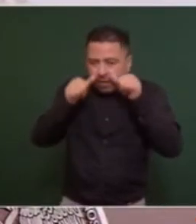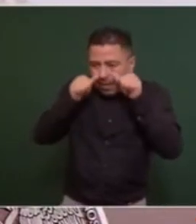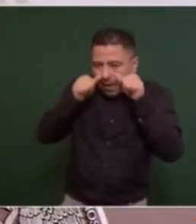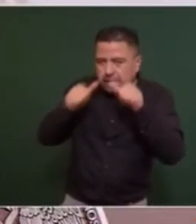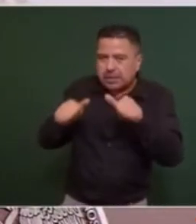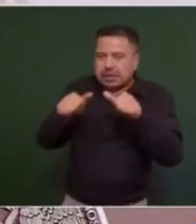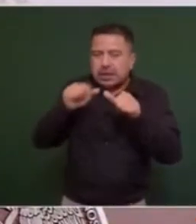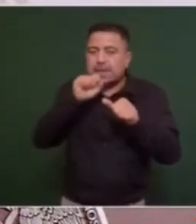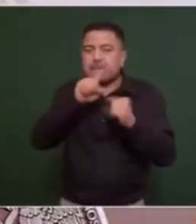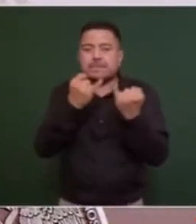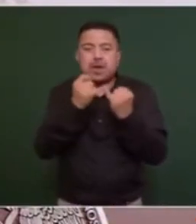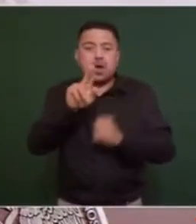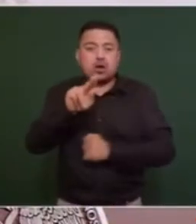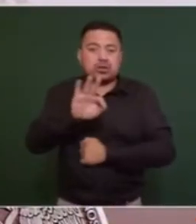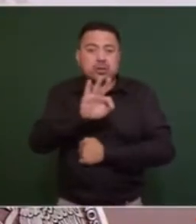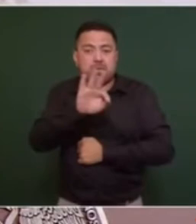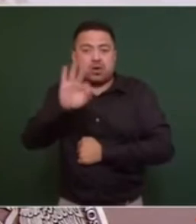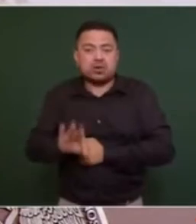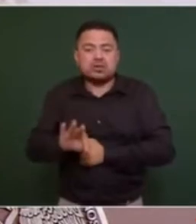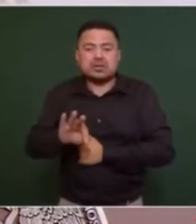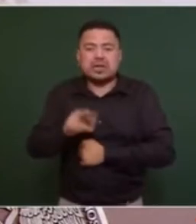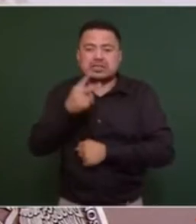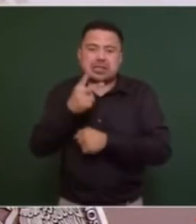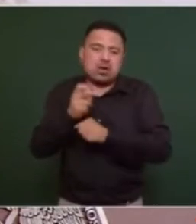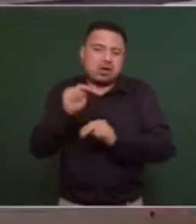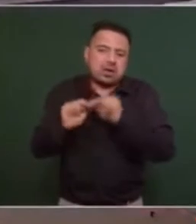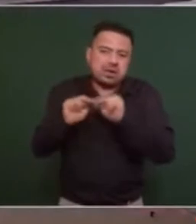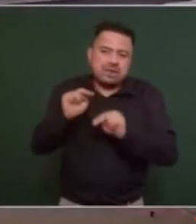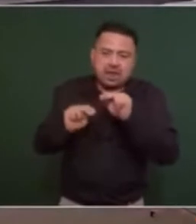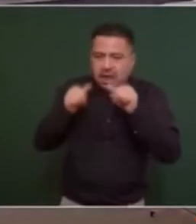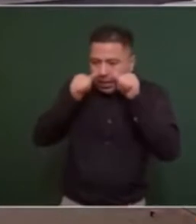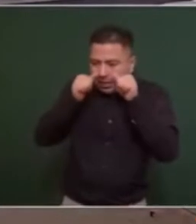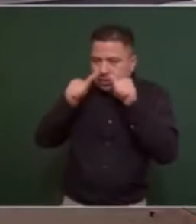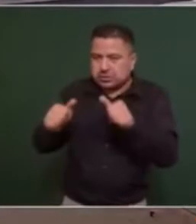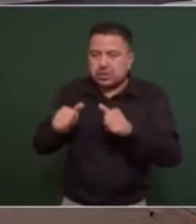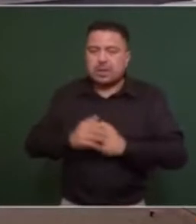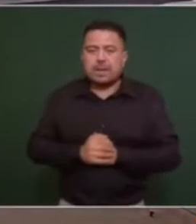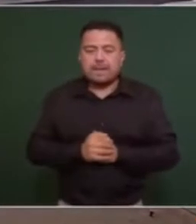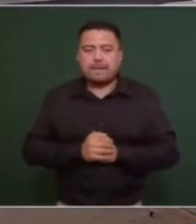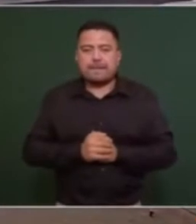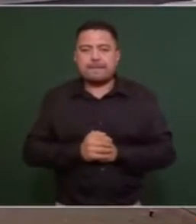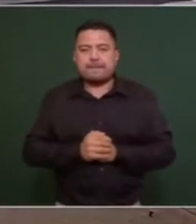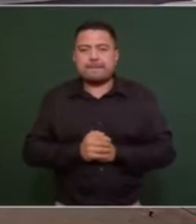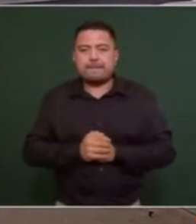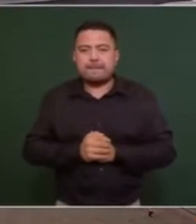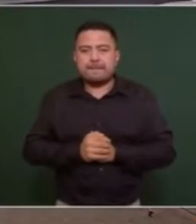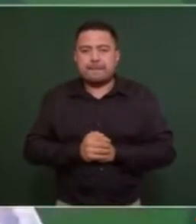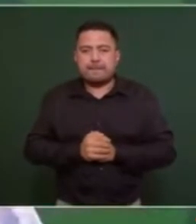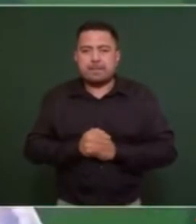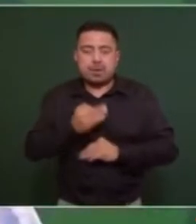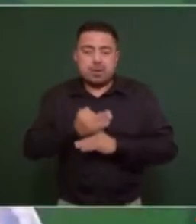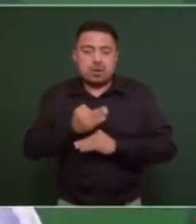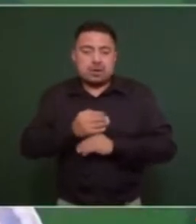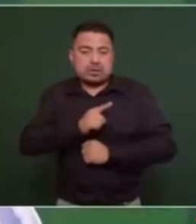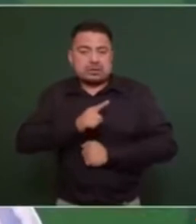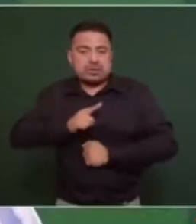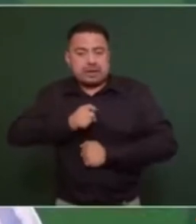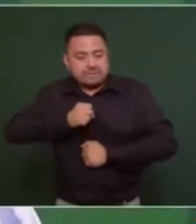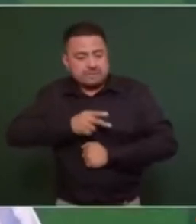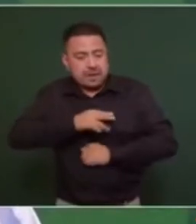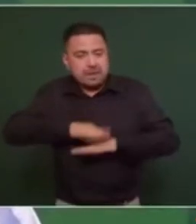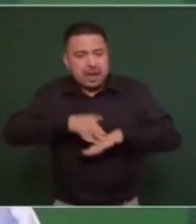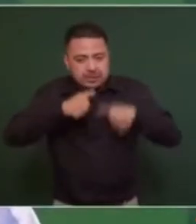y de 80% en claves del segundo nivel de atención. Hemos privilegiado en la